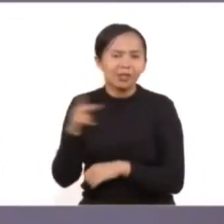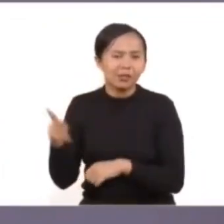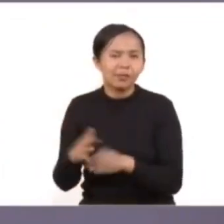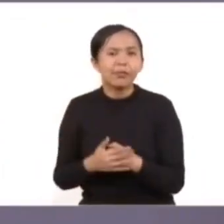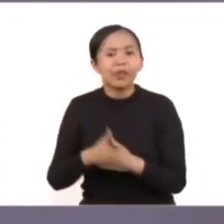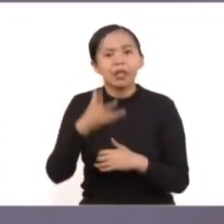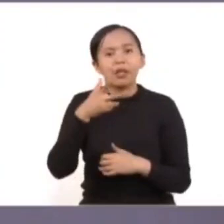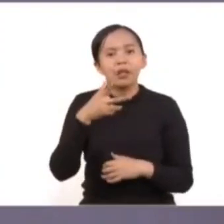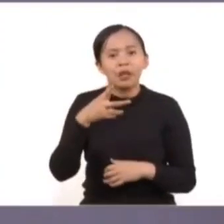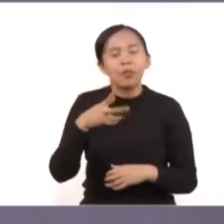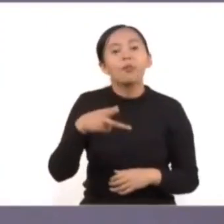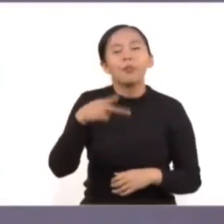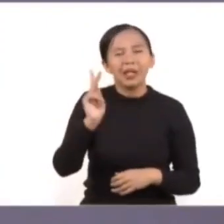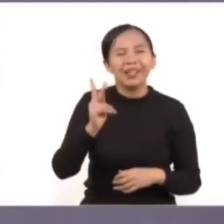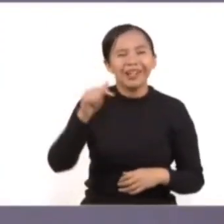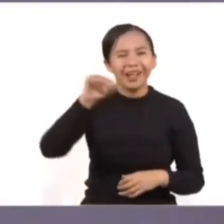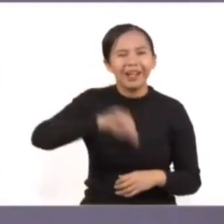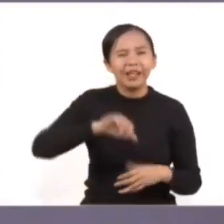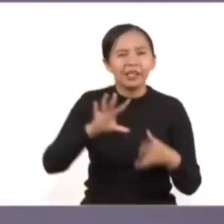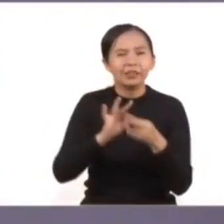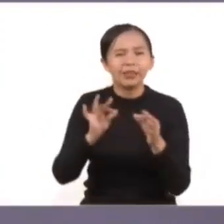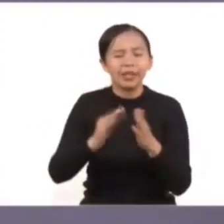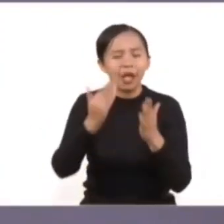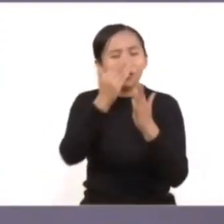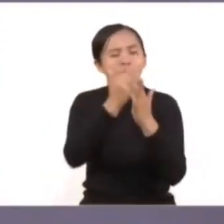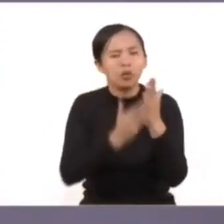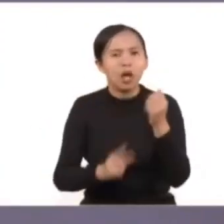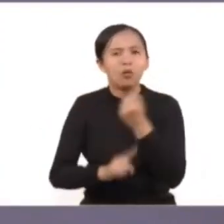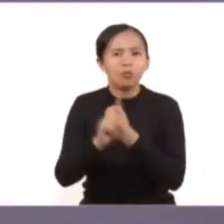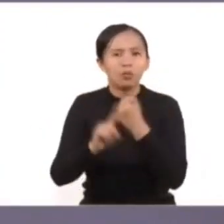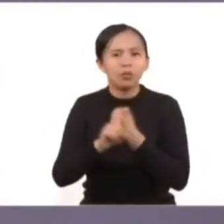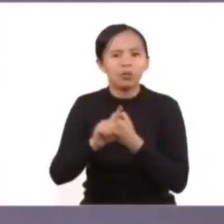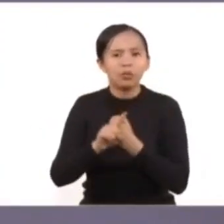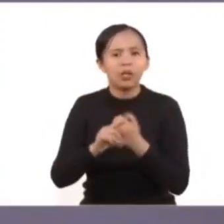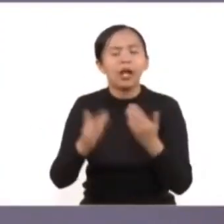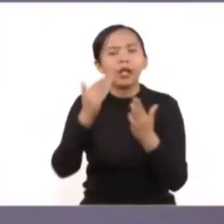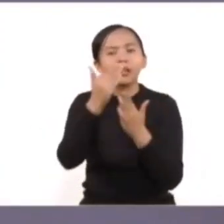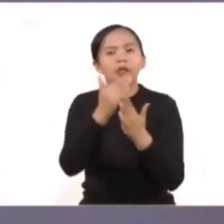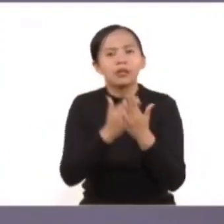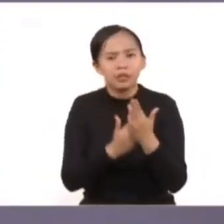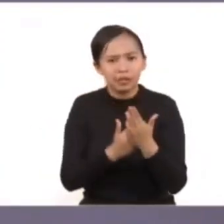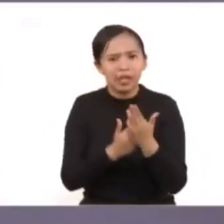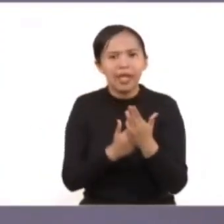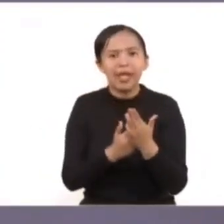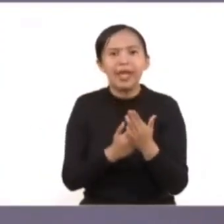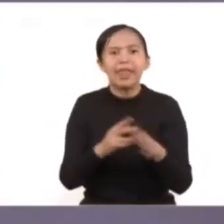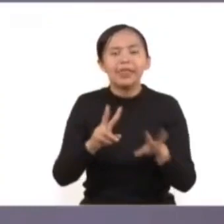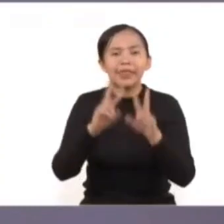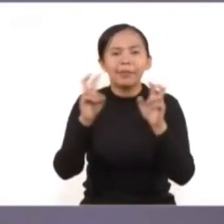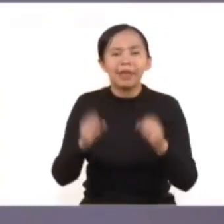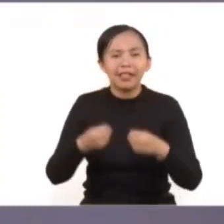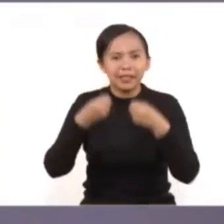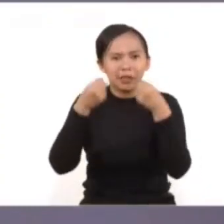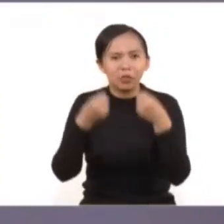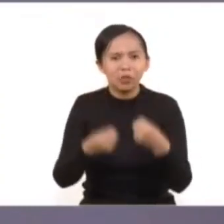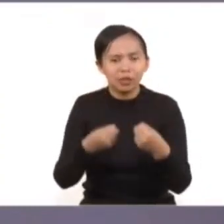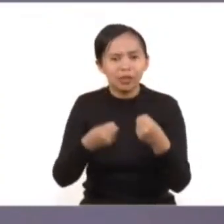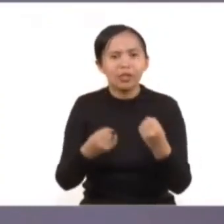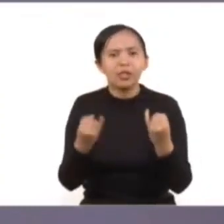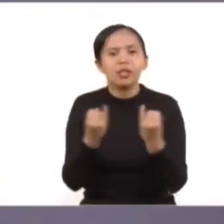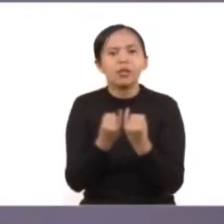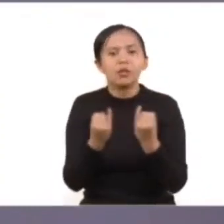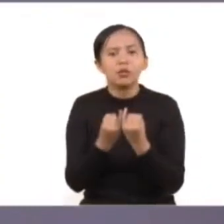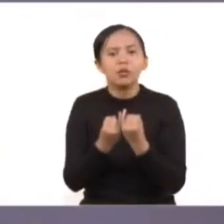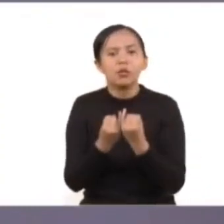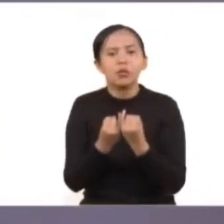habla no solamente de la disminución del índice delictivo, de la disminución de la percepción de inseguridad, nos habla